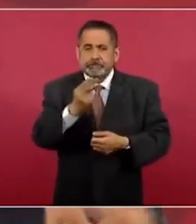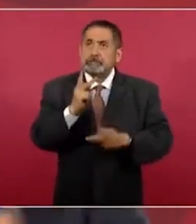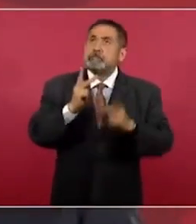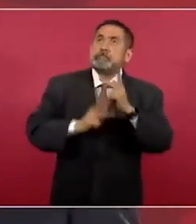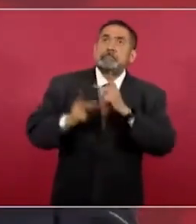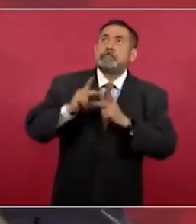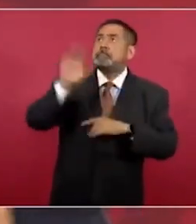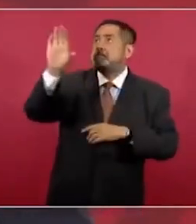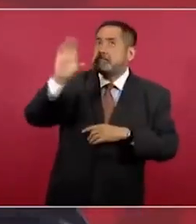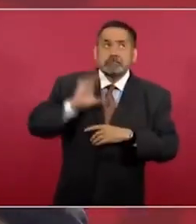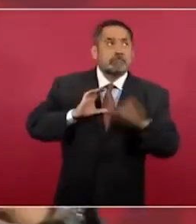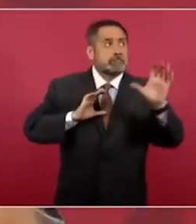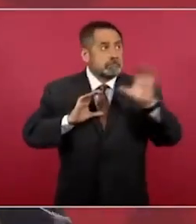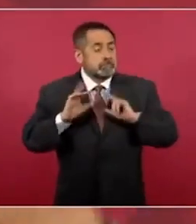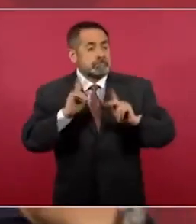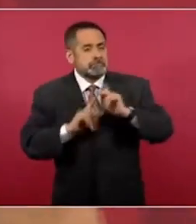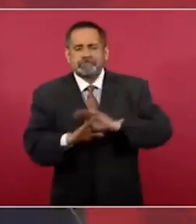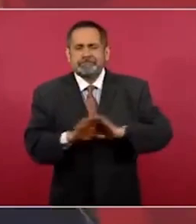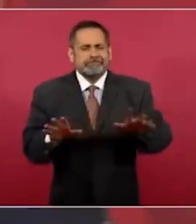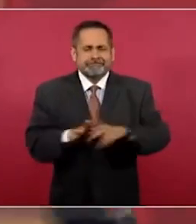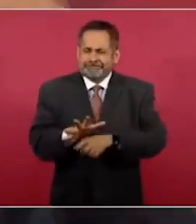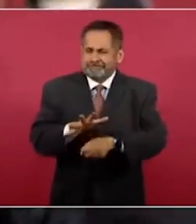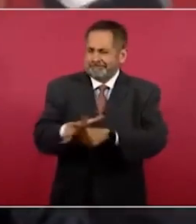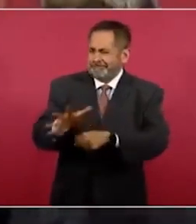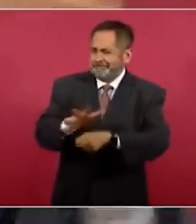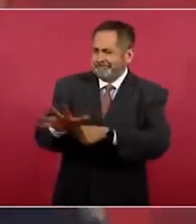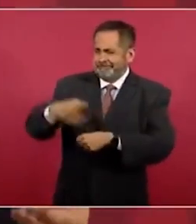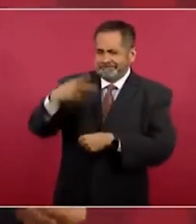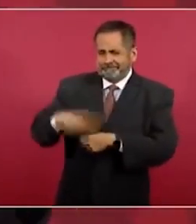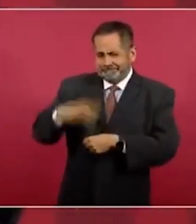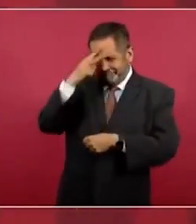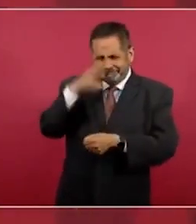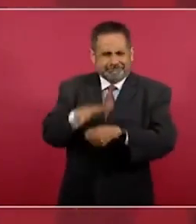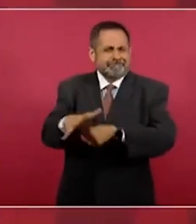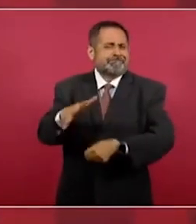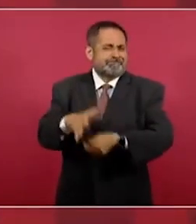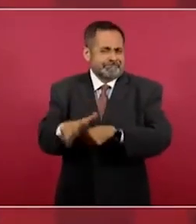país porque ya tenemos esa infraestructura que no se usaba.